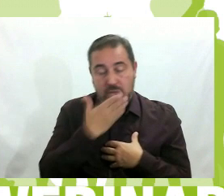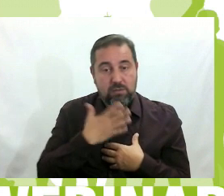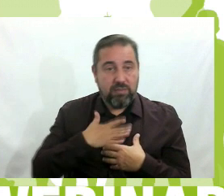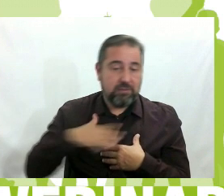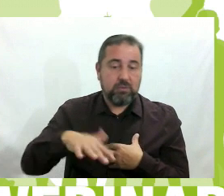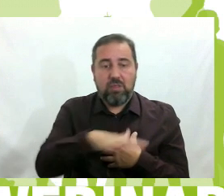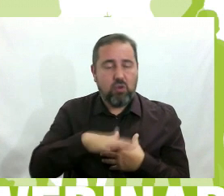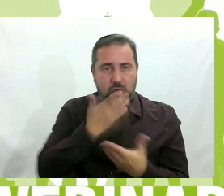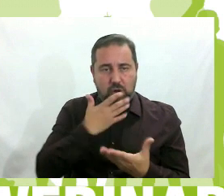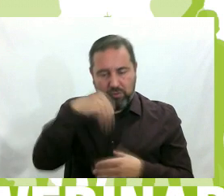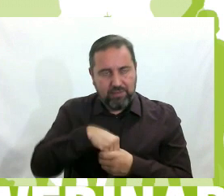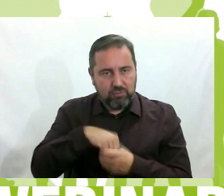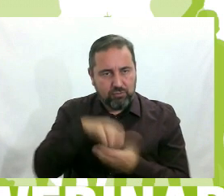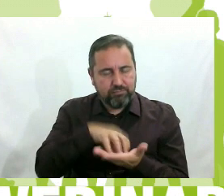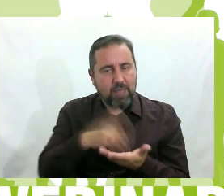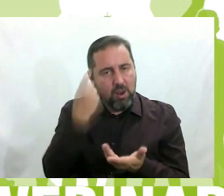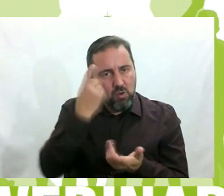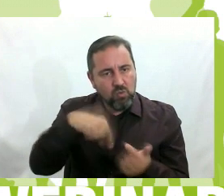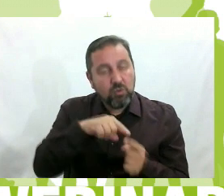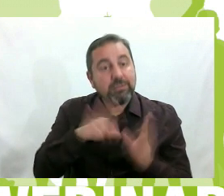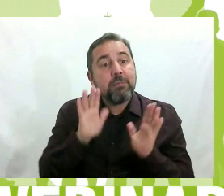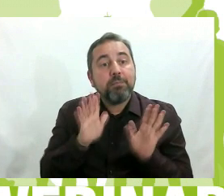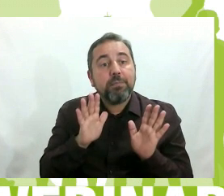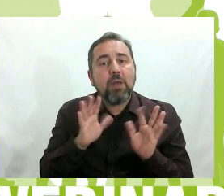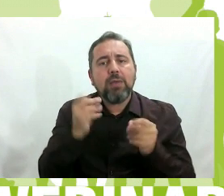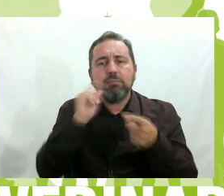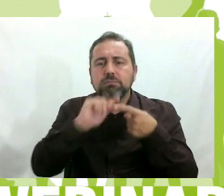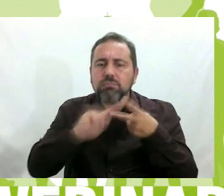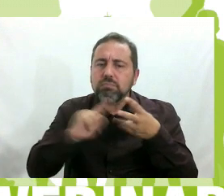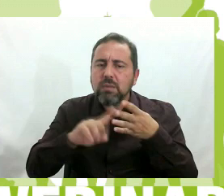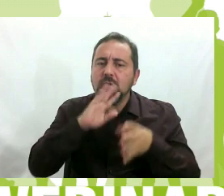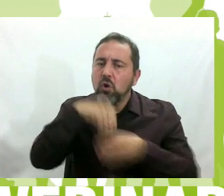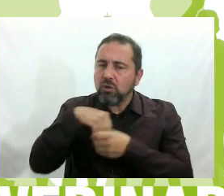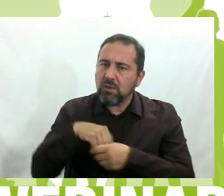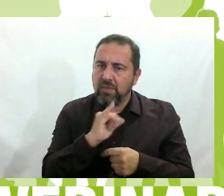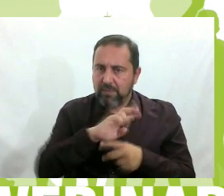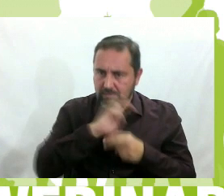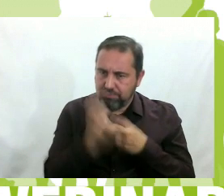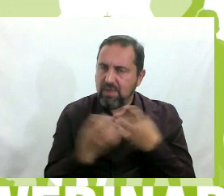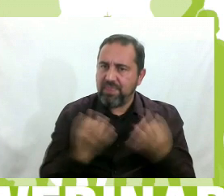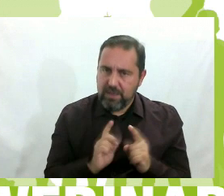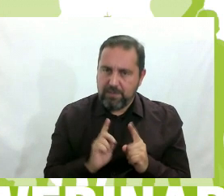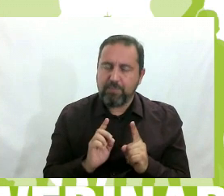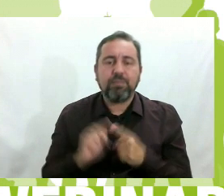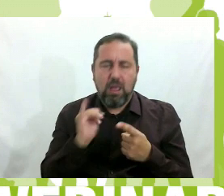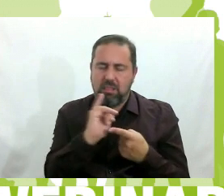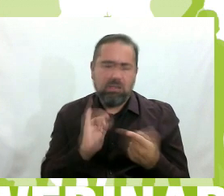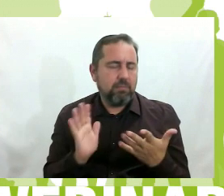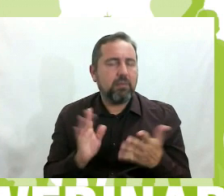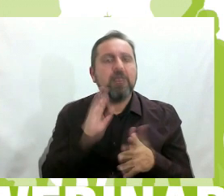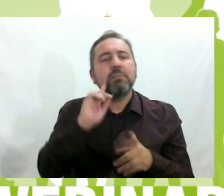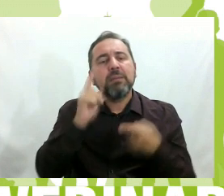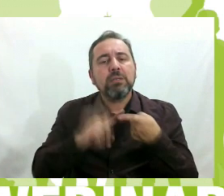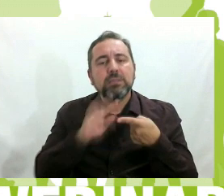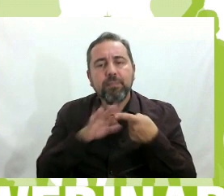ciudad. Pero para ello tenemos que tener una serie de ingredientes, lógicamente, que contamos con ellos. Por una parte, tenemos una comunidad